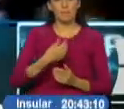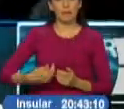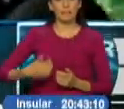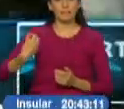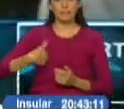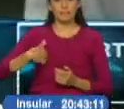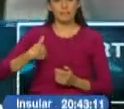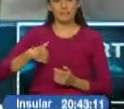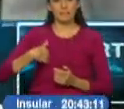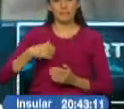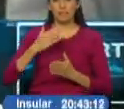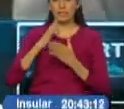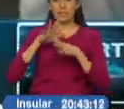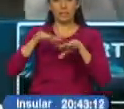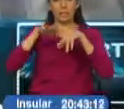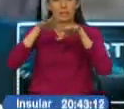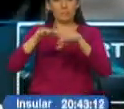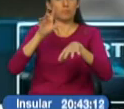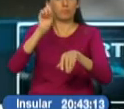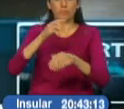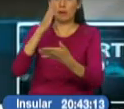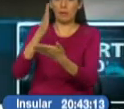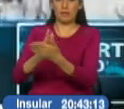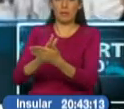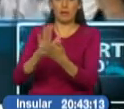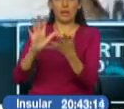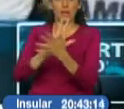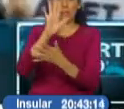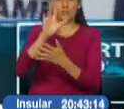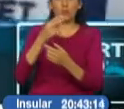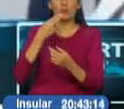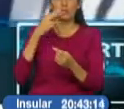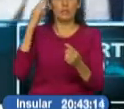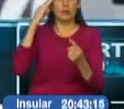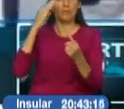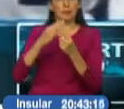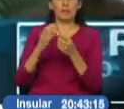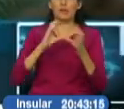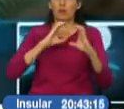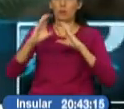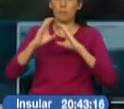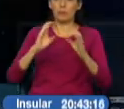rechazó las paralizaciones en el sector educativo e hizo un llamado al diálogo